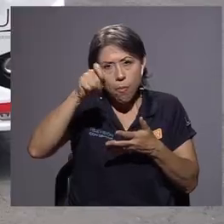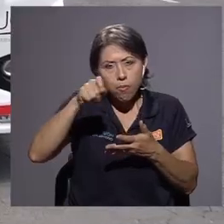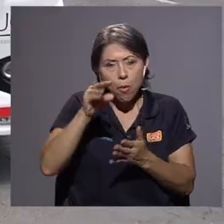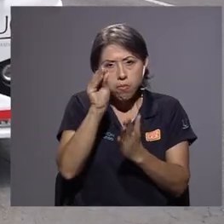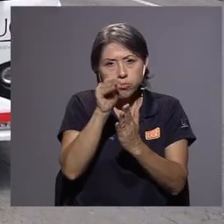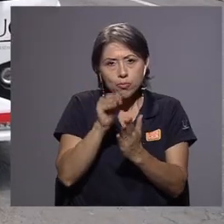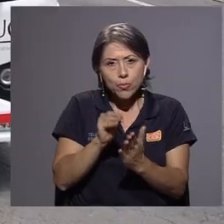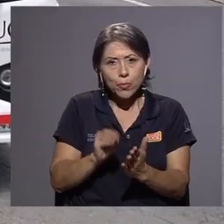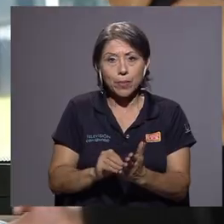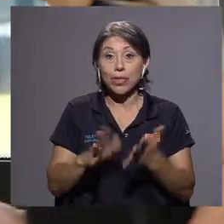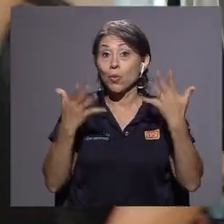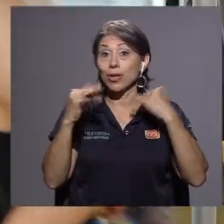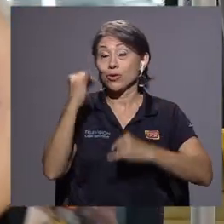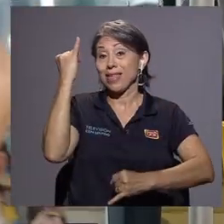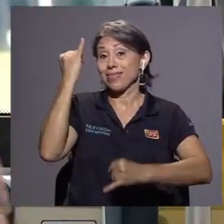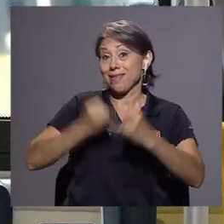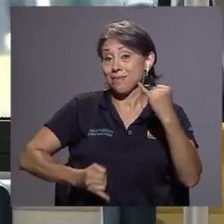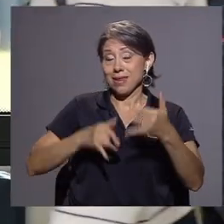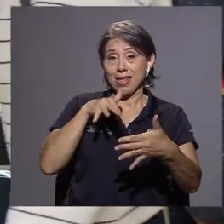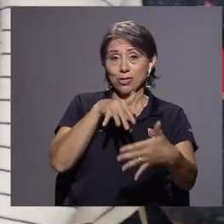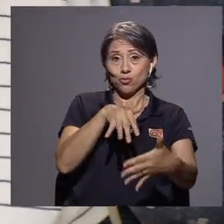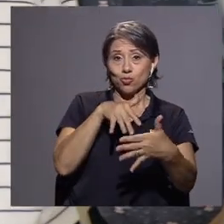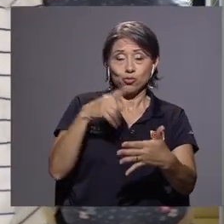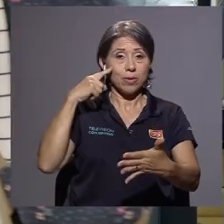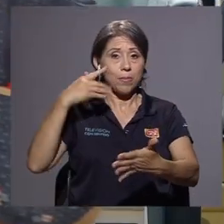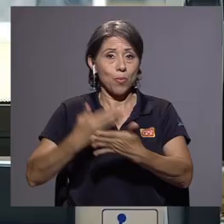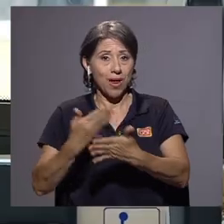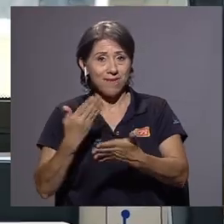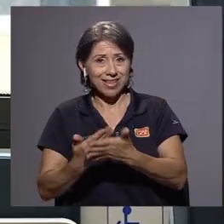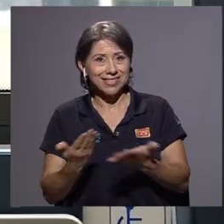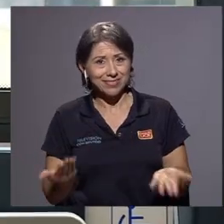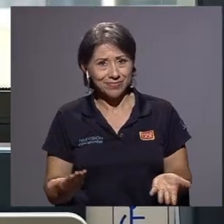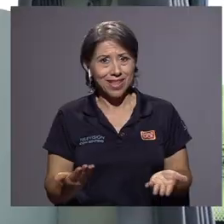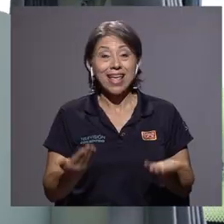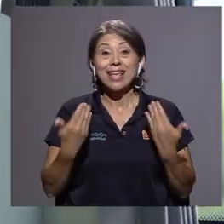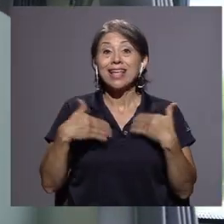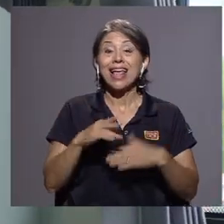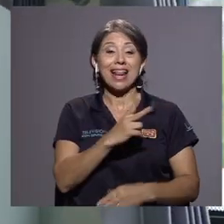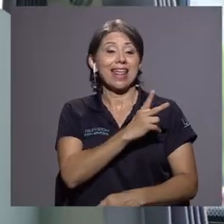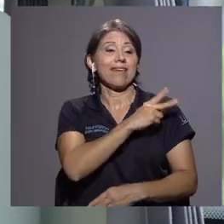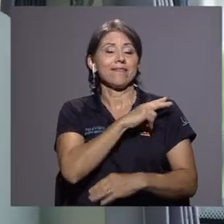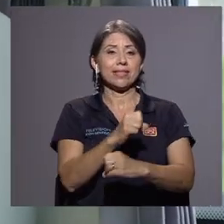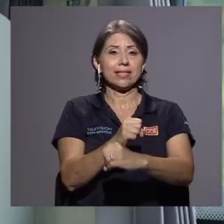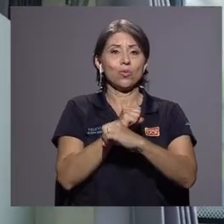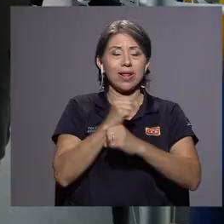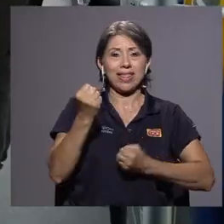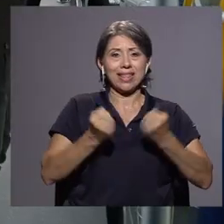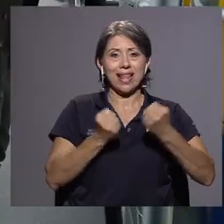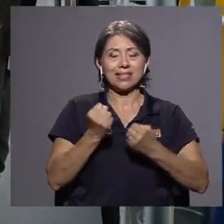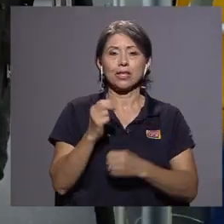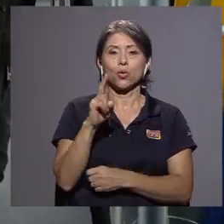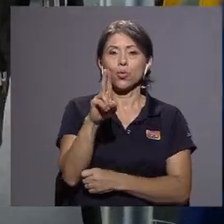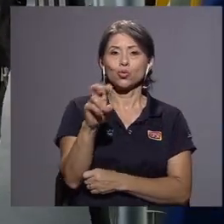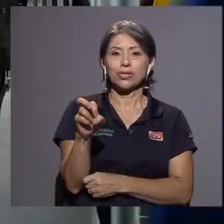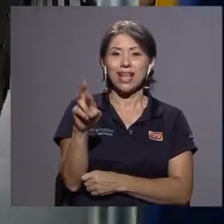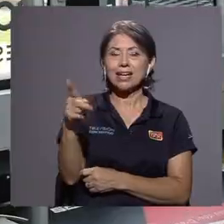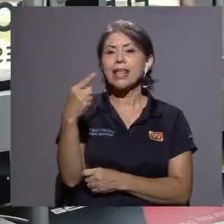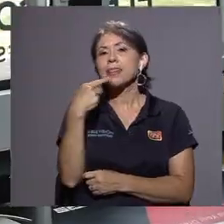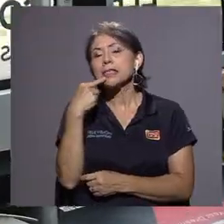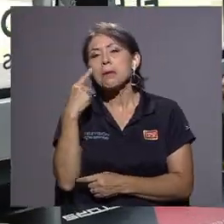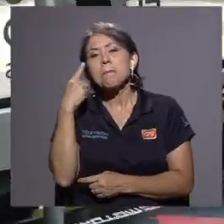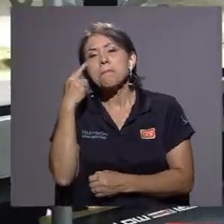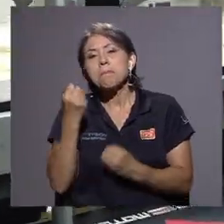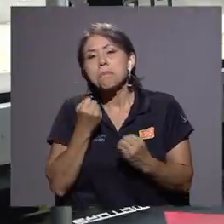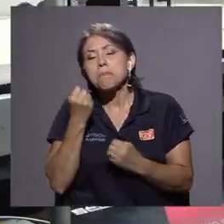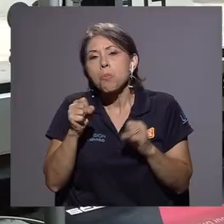Una vez concluido el periodo de estudios y pruebas, el jefe de Seguridad y Tránsito de la UCR comentó que valorarían